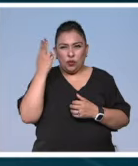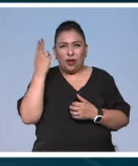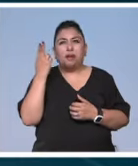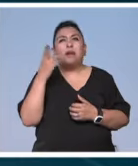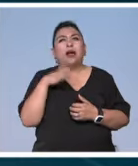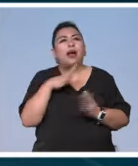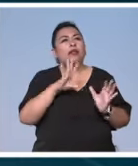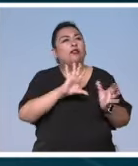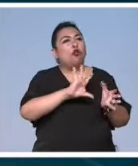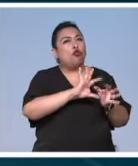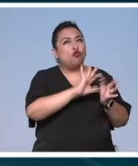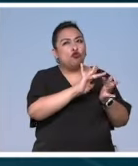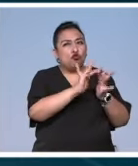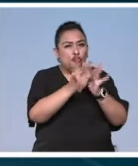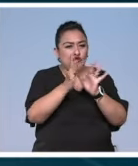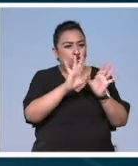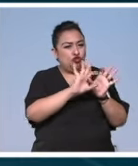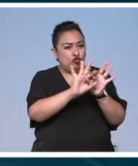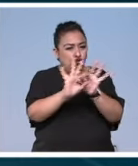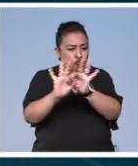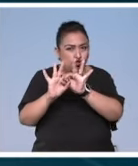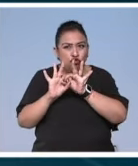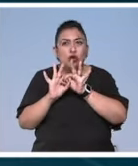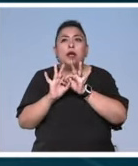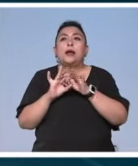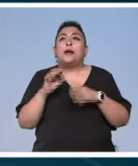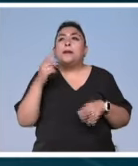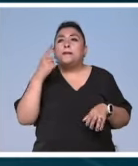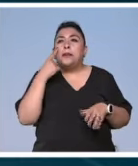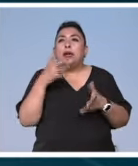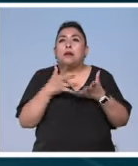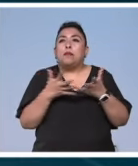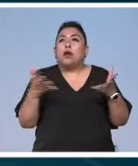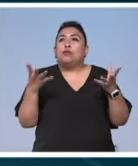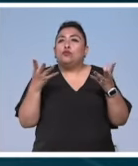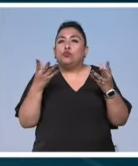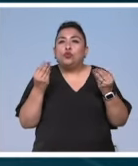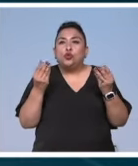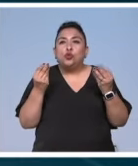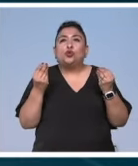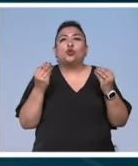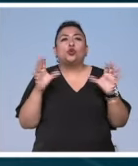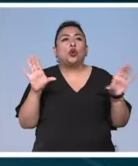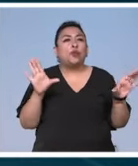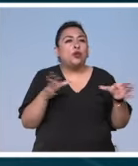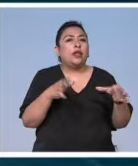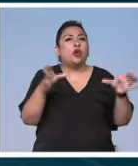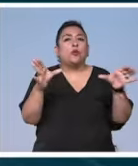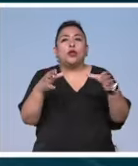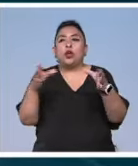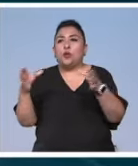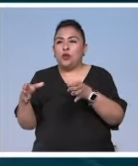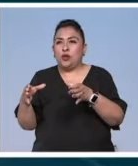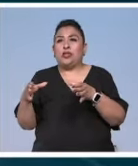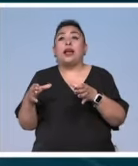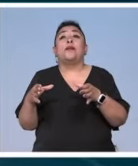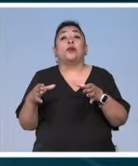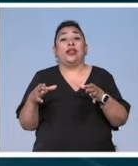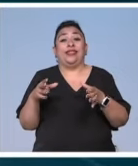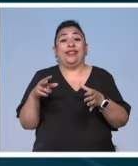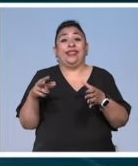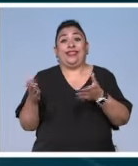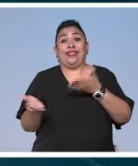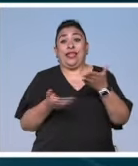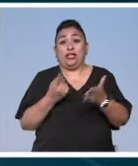un tejido que abarque la mayor cantidad posible de comunidades de la danza, porque la danza no está hecha de una